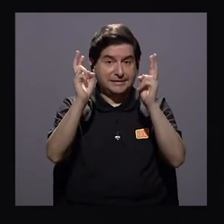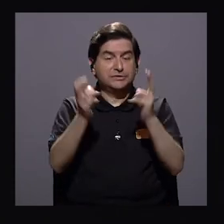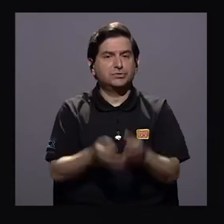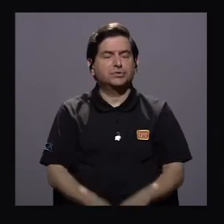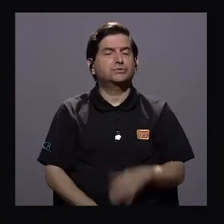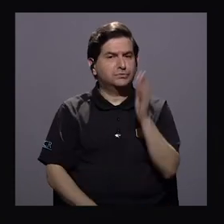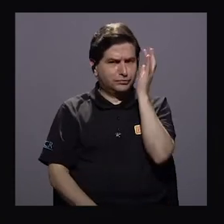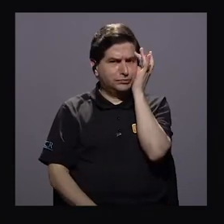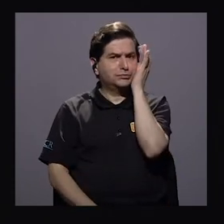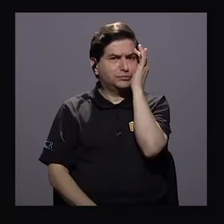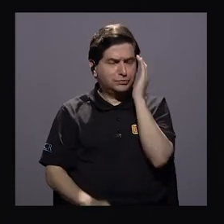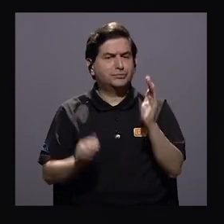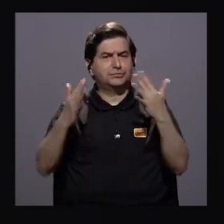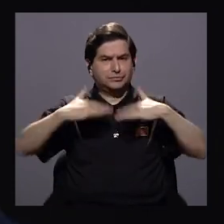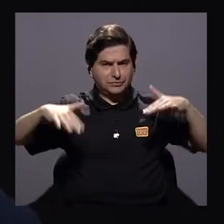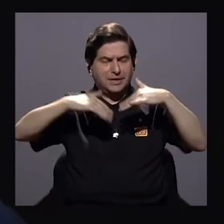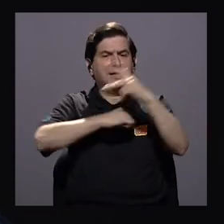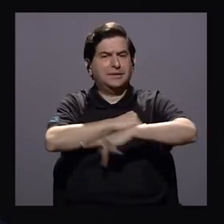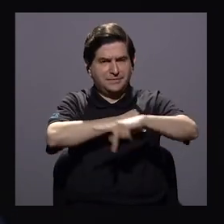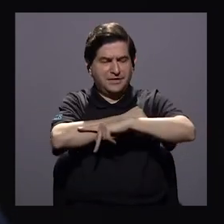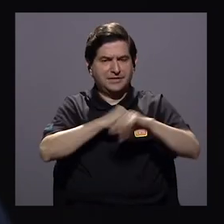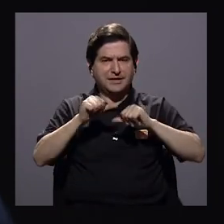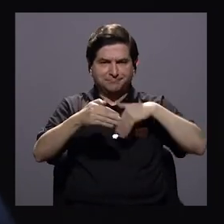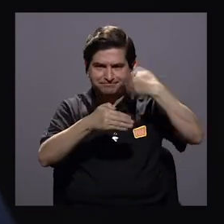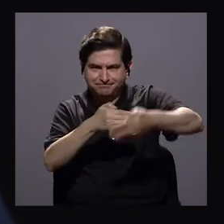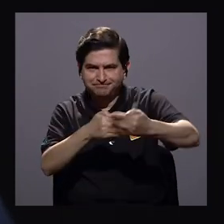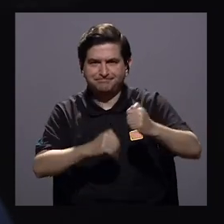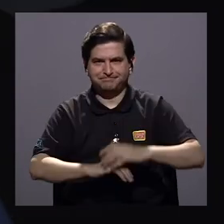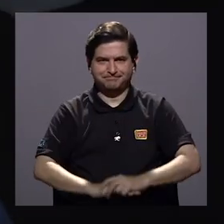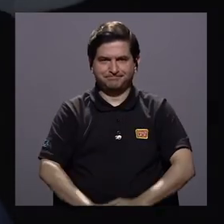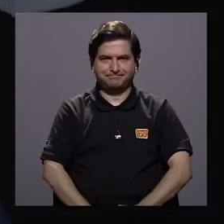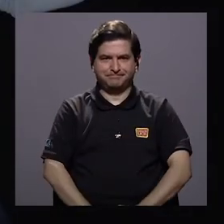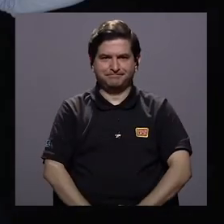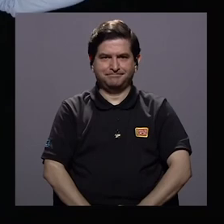tema es súper preocupante el tema ambiental de este país ya casi regresamos